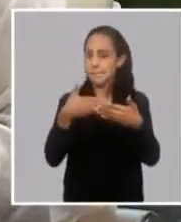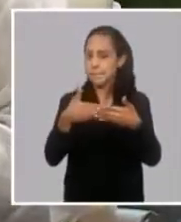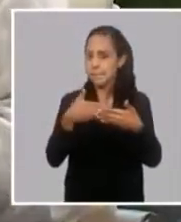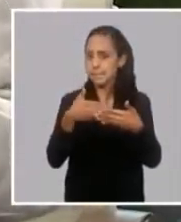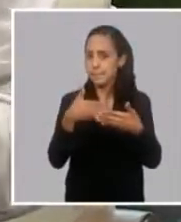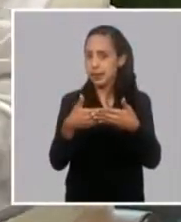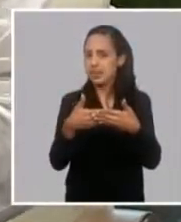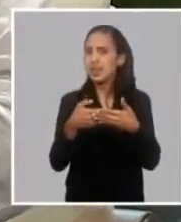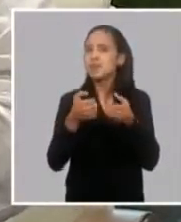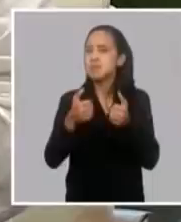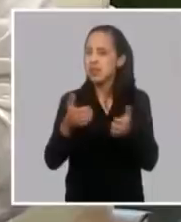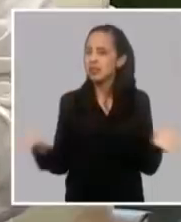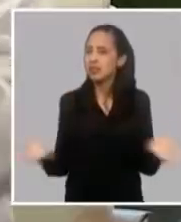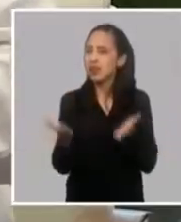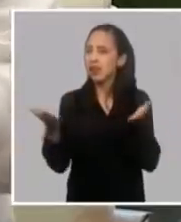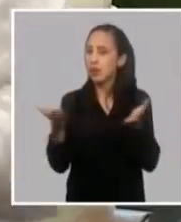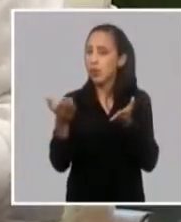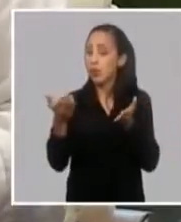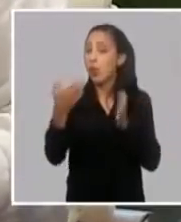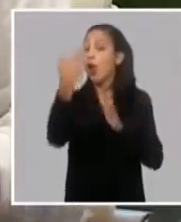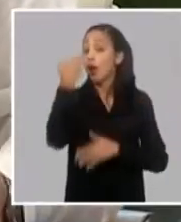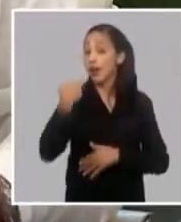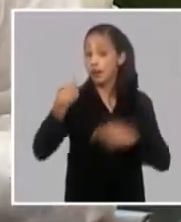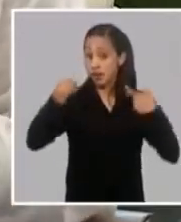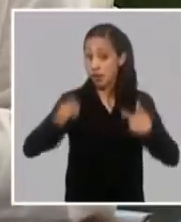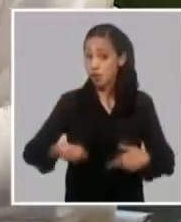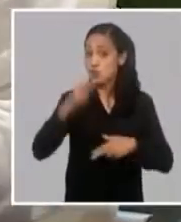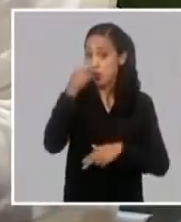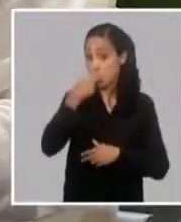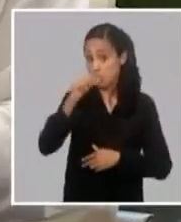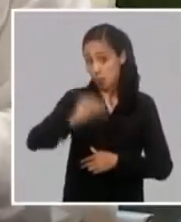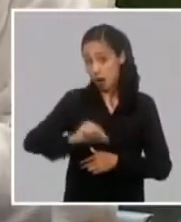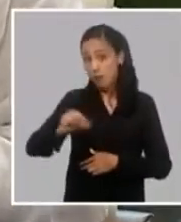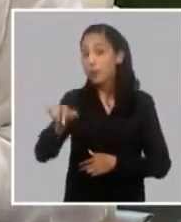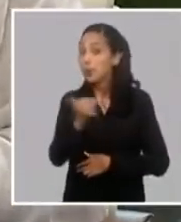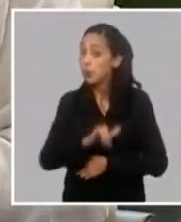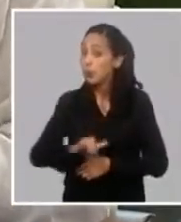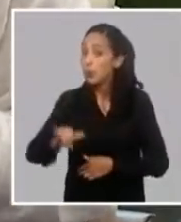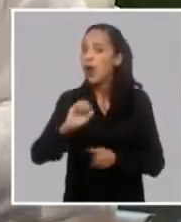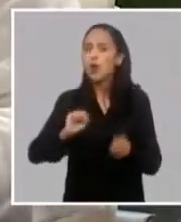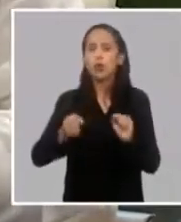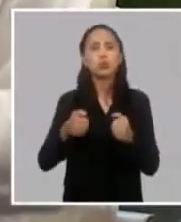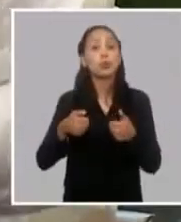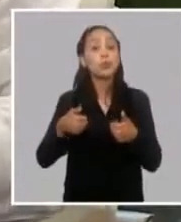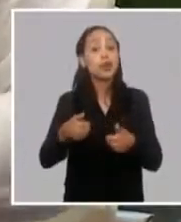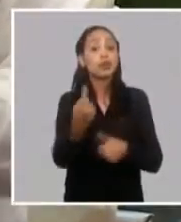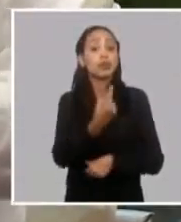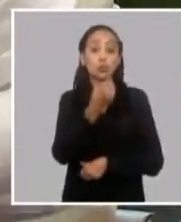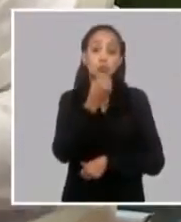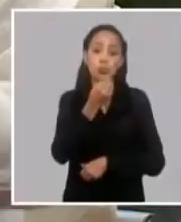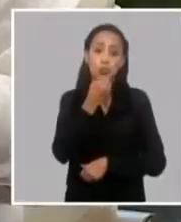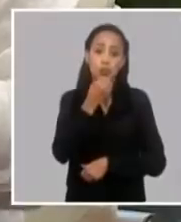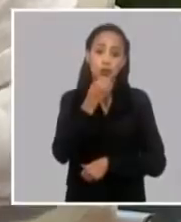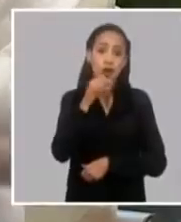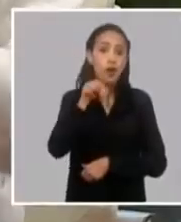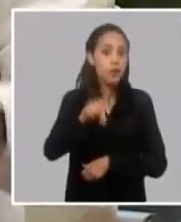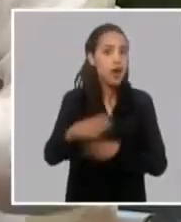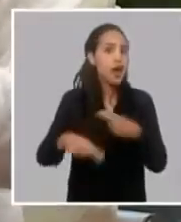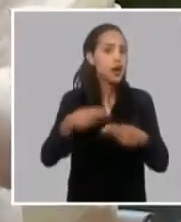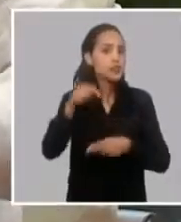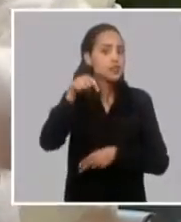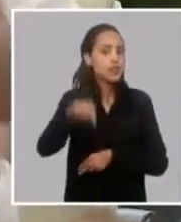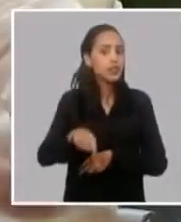recursos humanos o sea que tengan realmente un control interno adecuado que nos permita a nosotros dar este paso ir probando e irlo